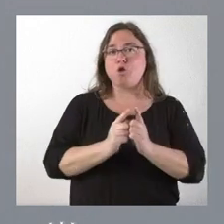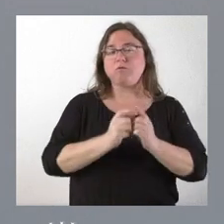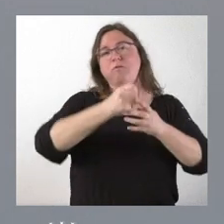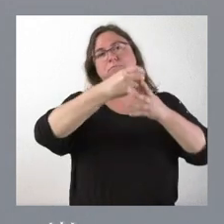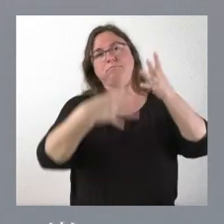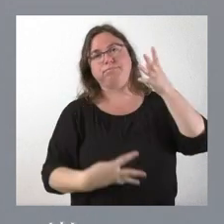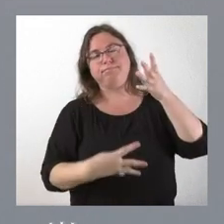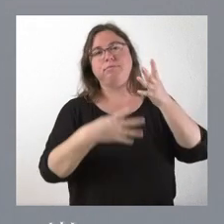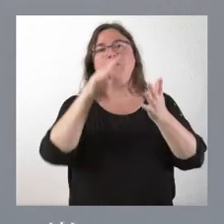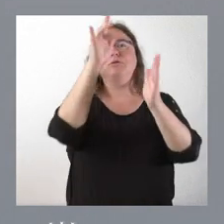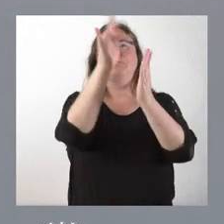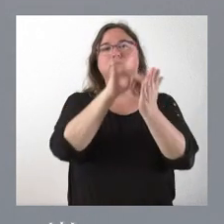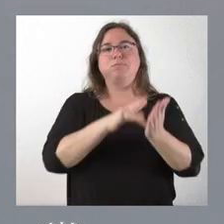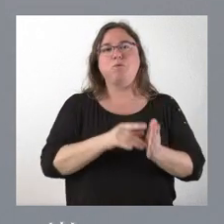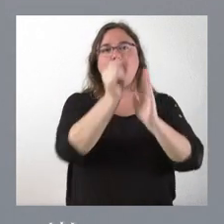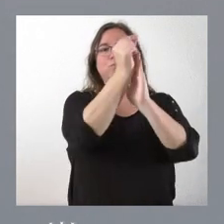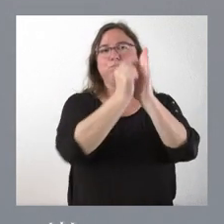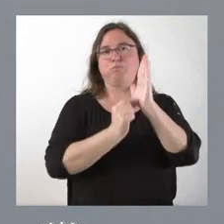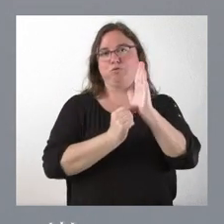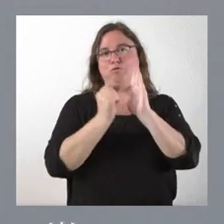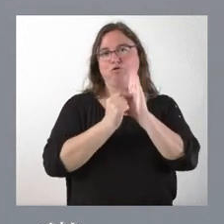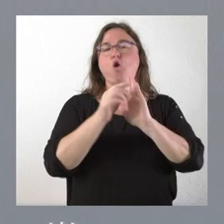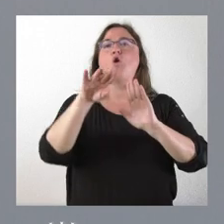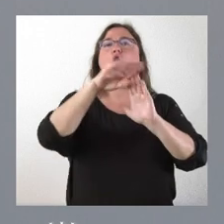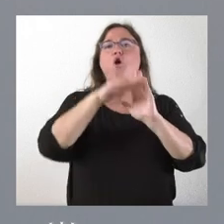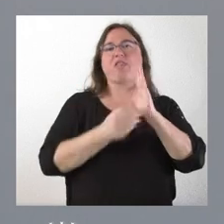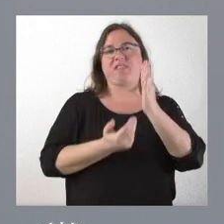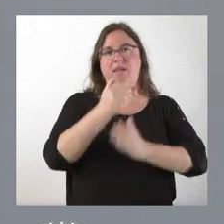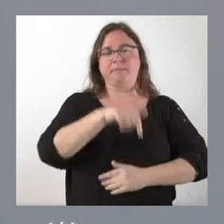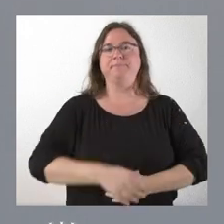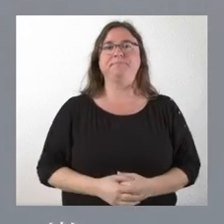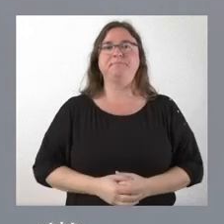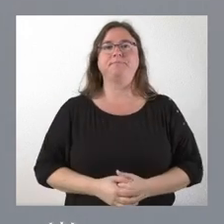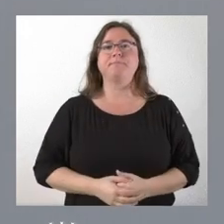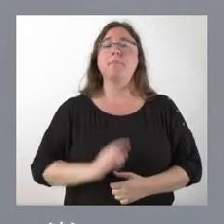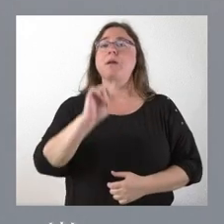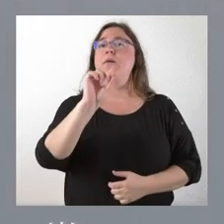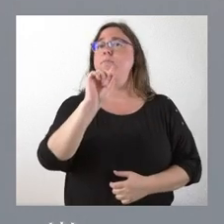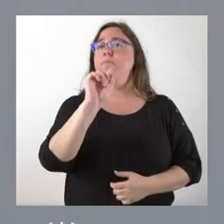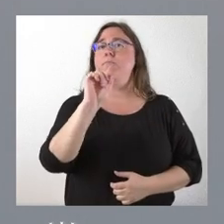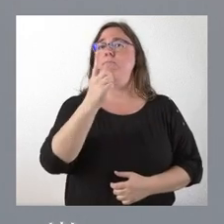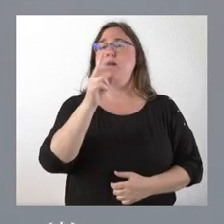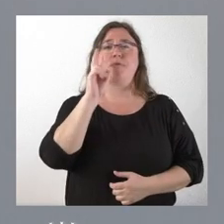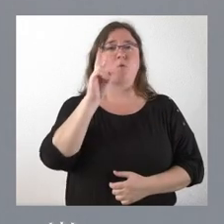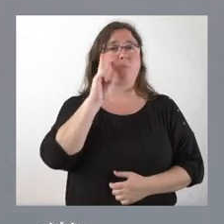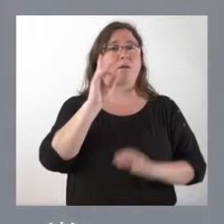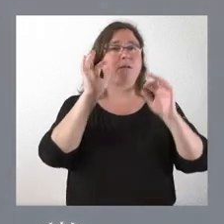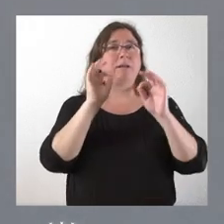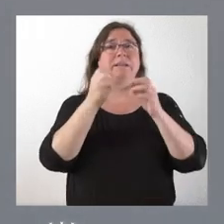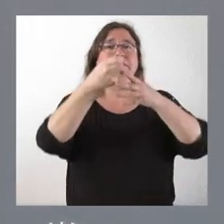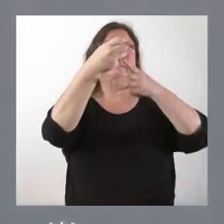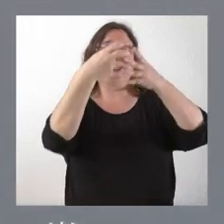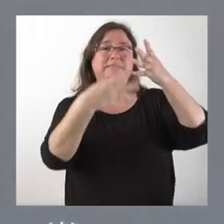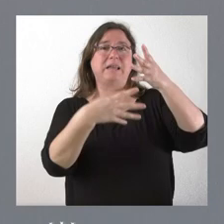de los puntos que figuran en el orden del día. En primer lugar, y como ven ustedes, un conjunto de asuntos